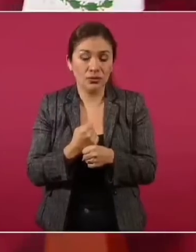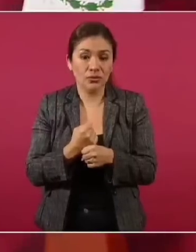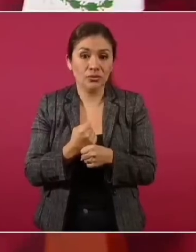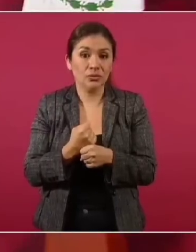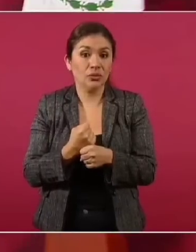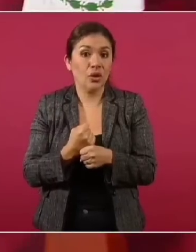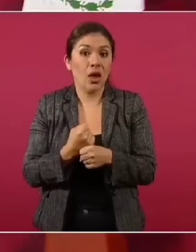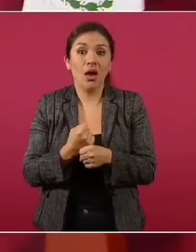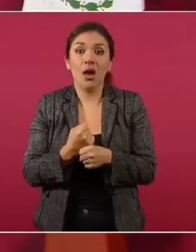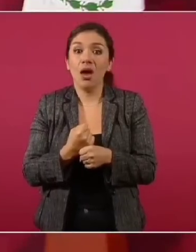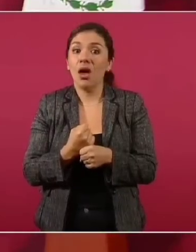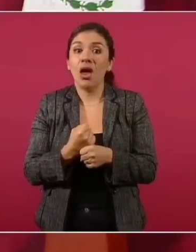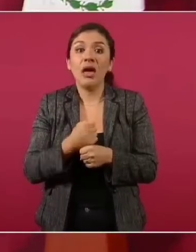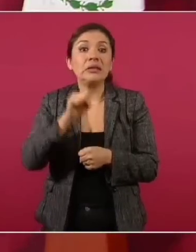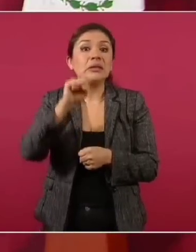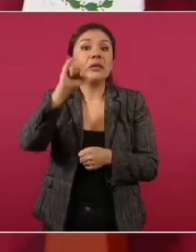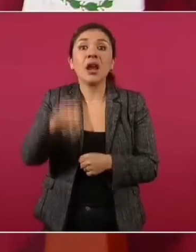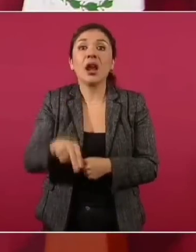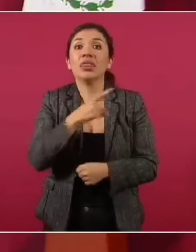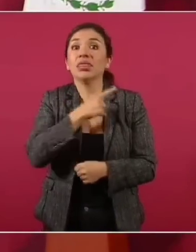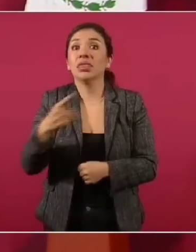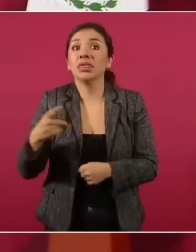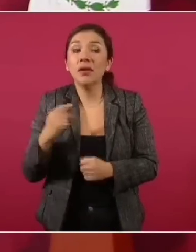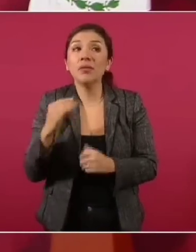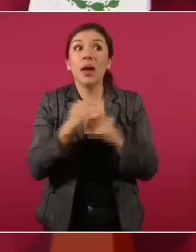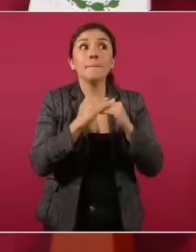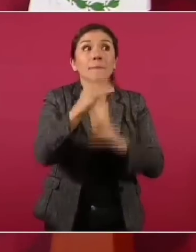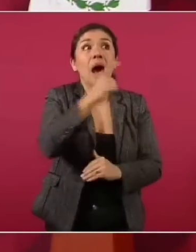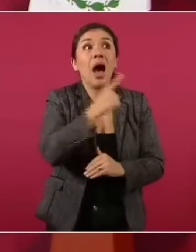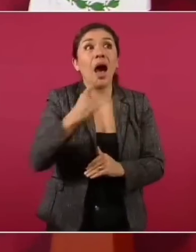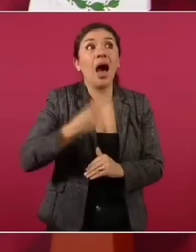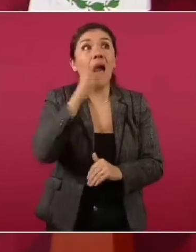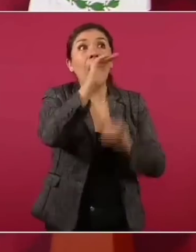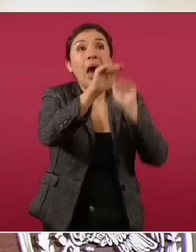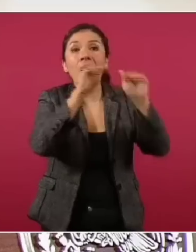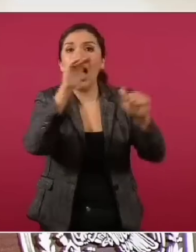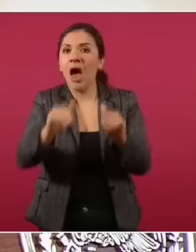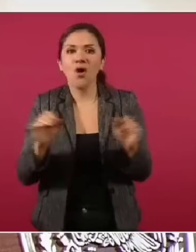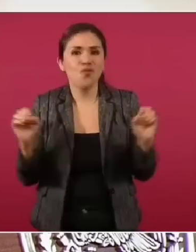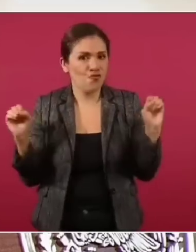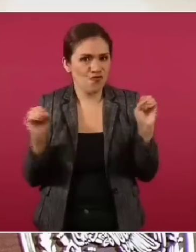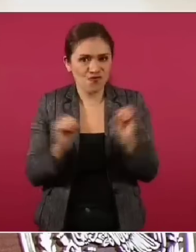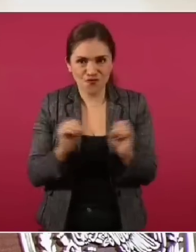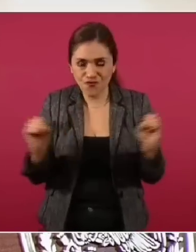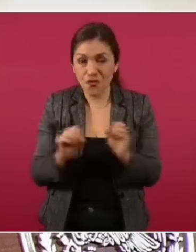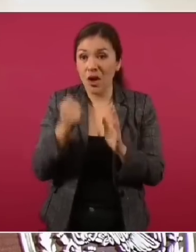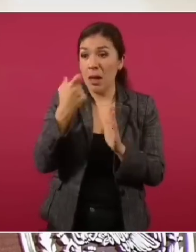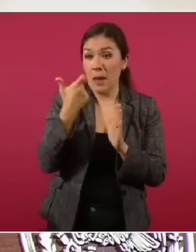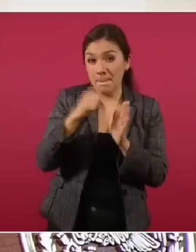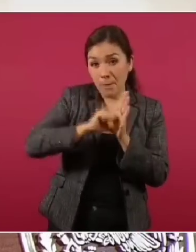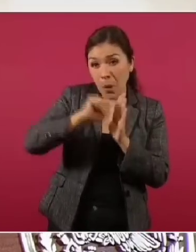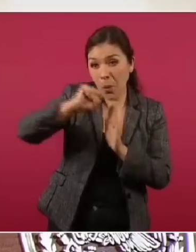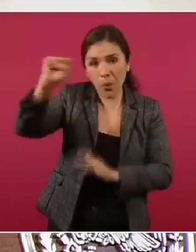endeudamiento y sin inflación.